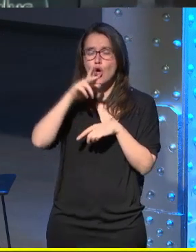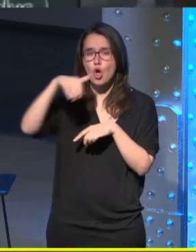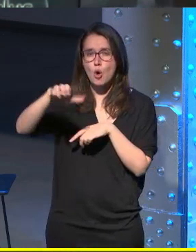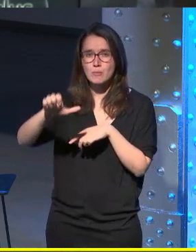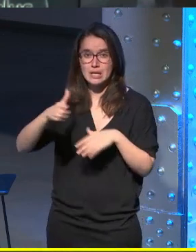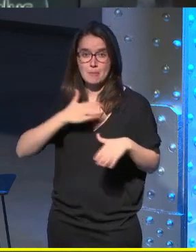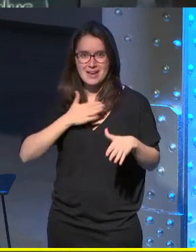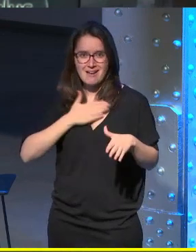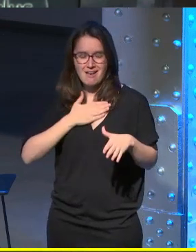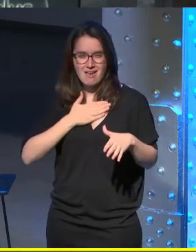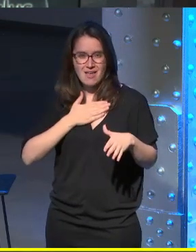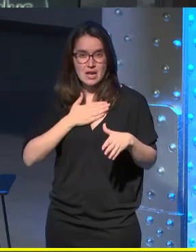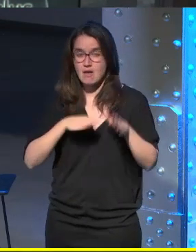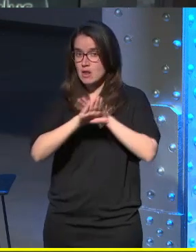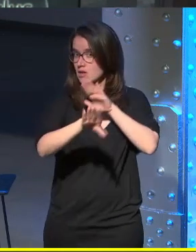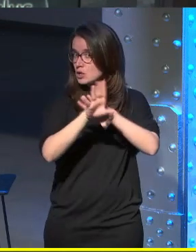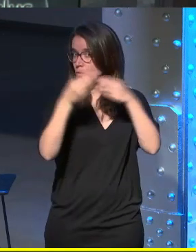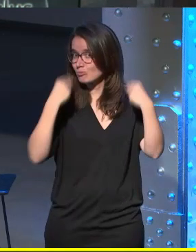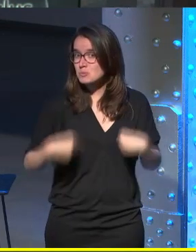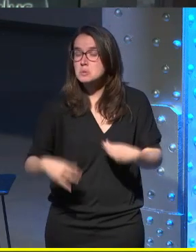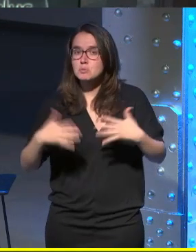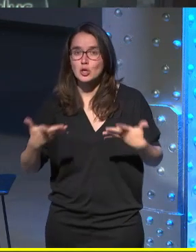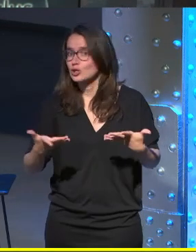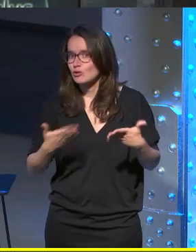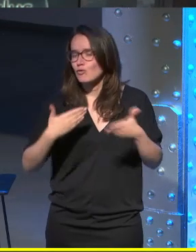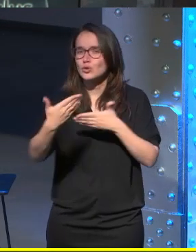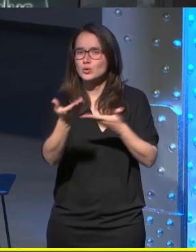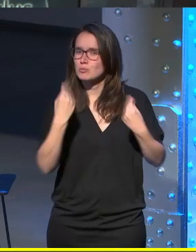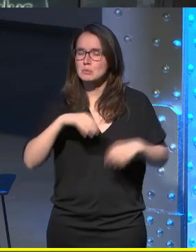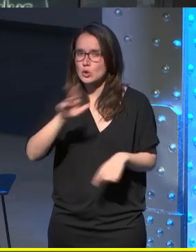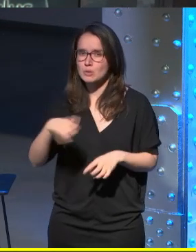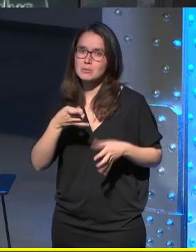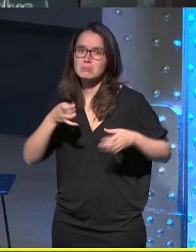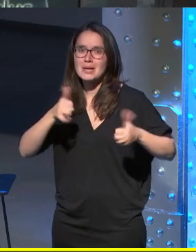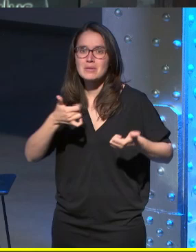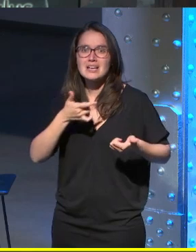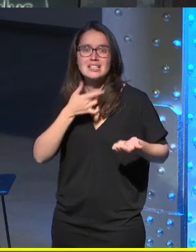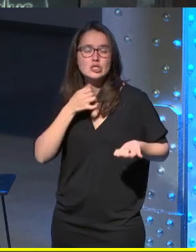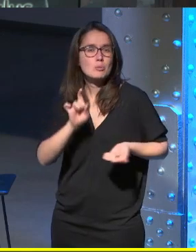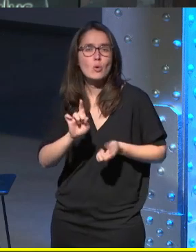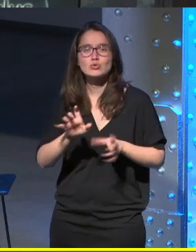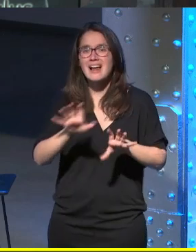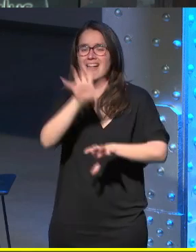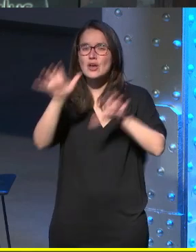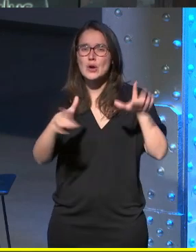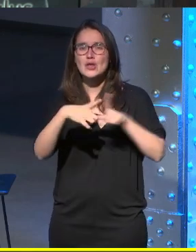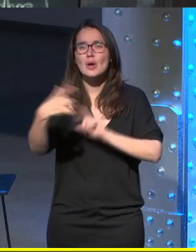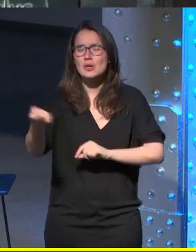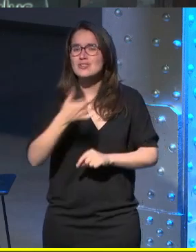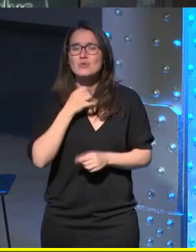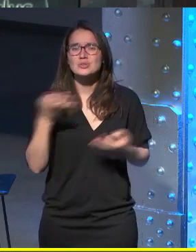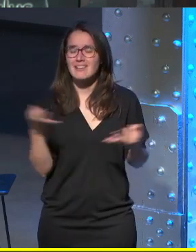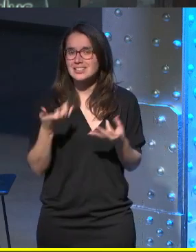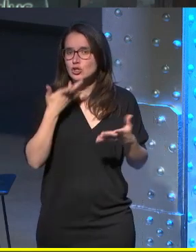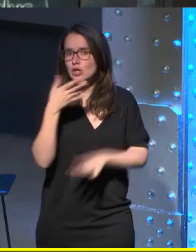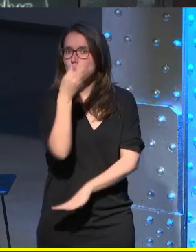la mía es igual que la del vecino pero esto no va a ser así porque oye para empezar ¿qué pasa si a mí no me gusta la decoración japonesa? si yo le quiero plantar